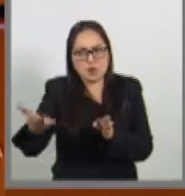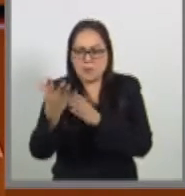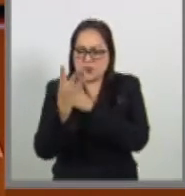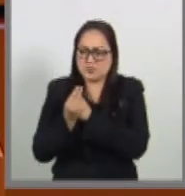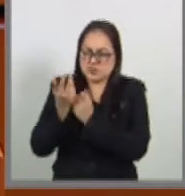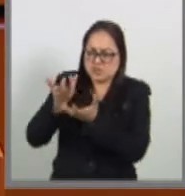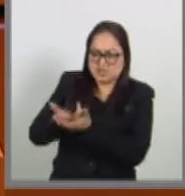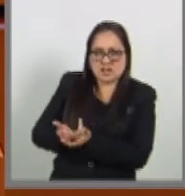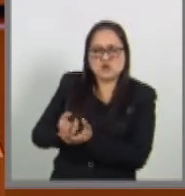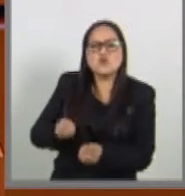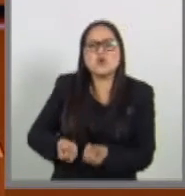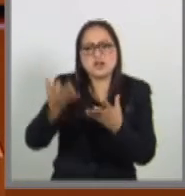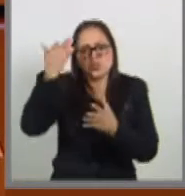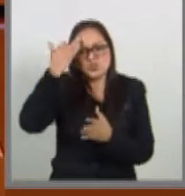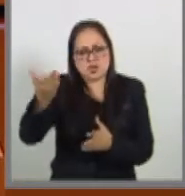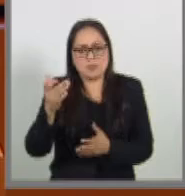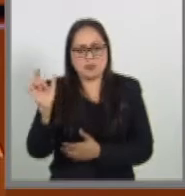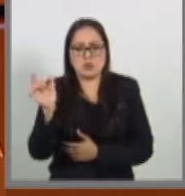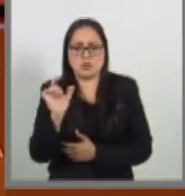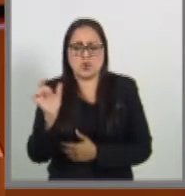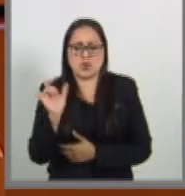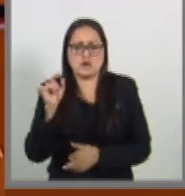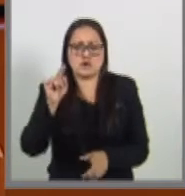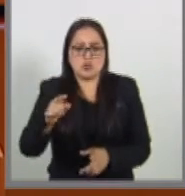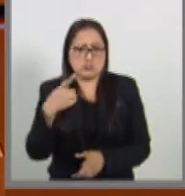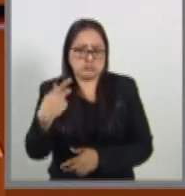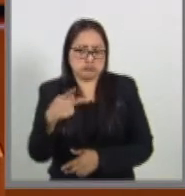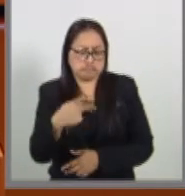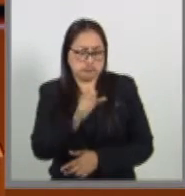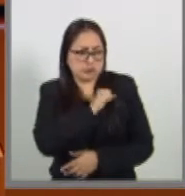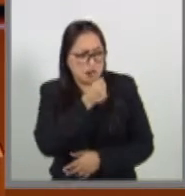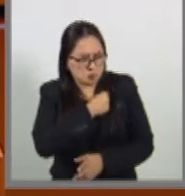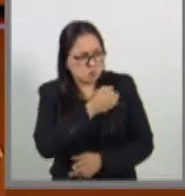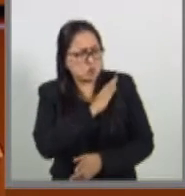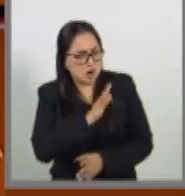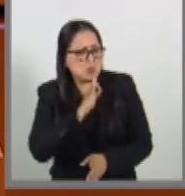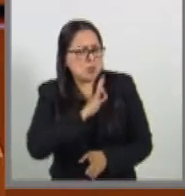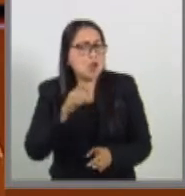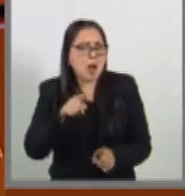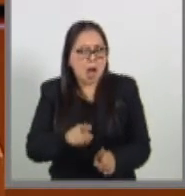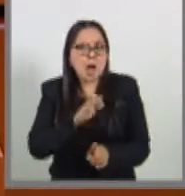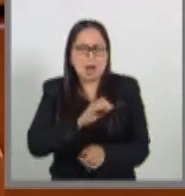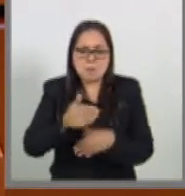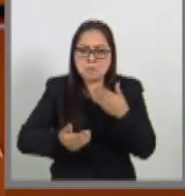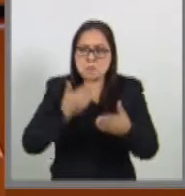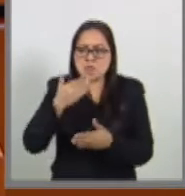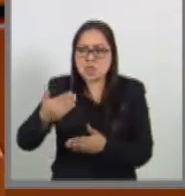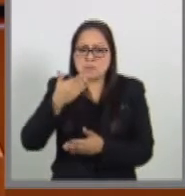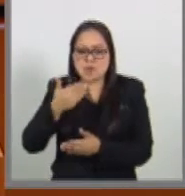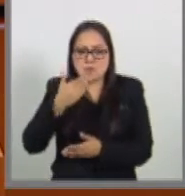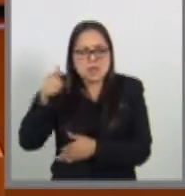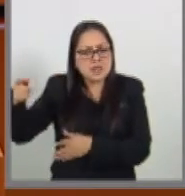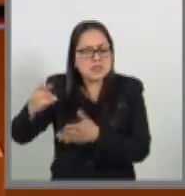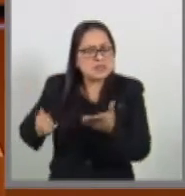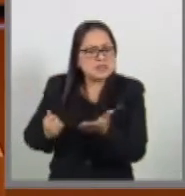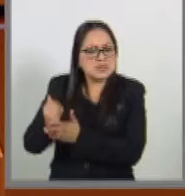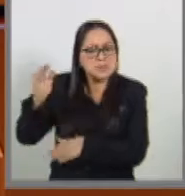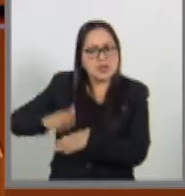maternidad siempre y cuando su condición de salud lo permita, posibilitando que permanezcan más tiempo con